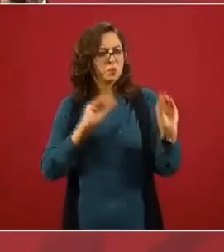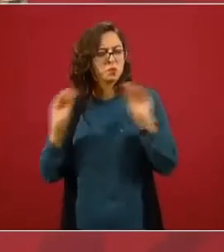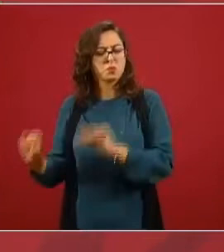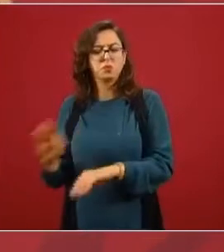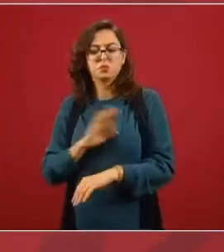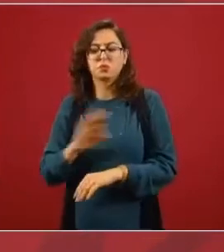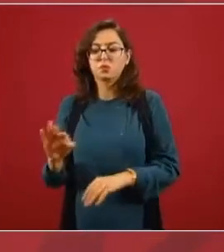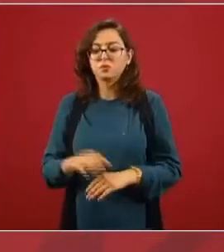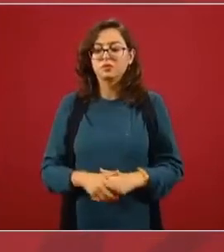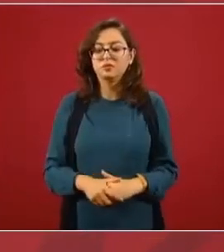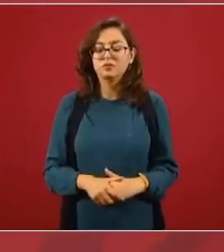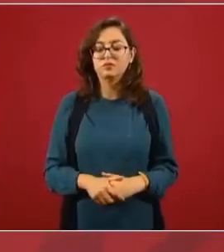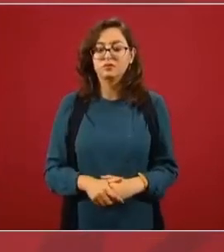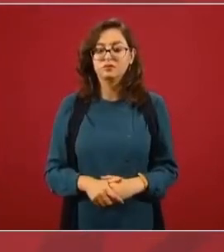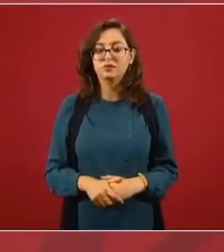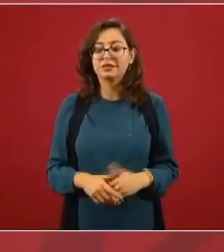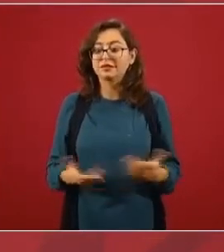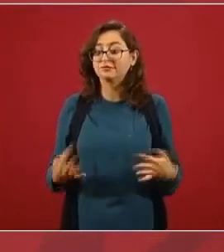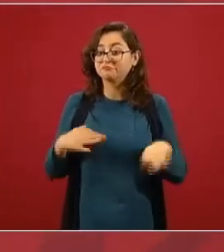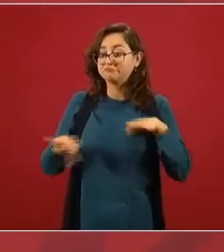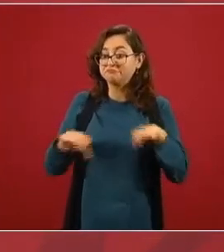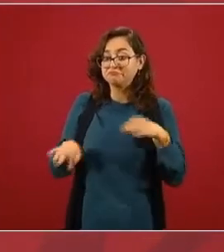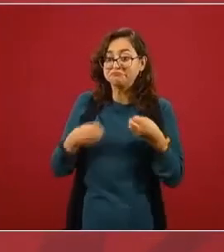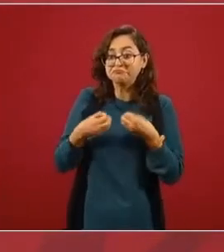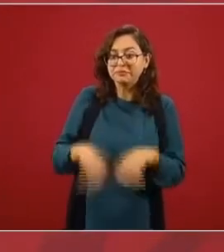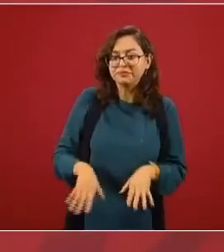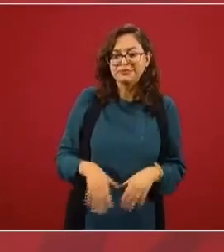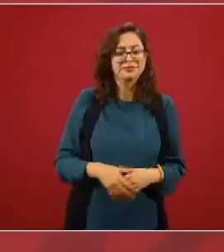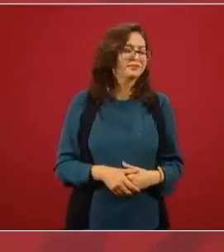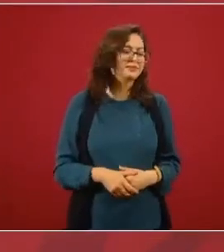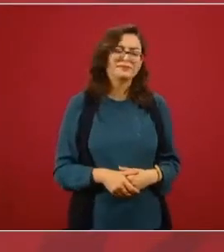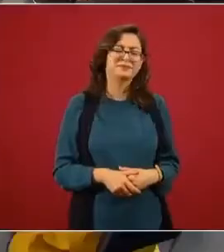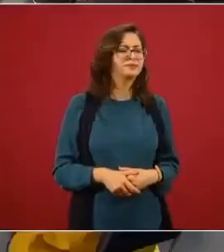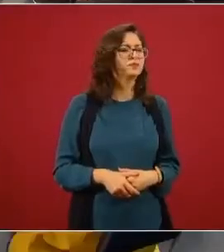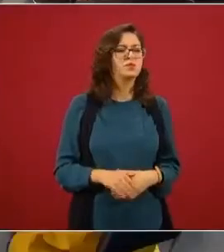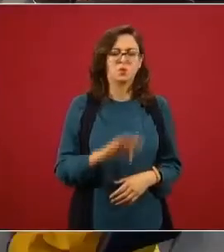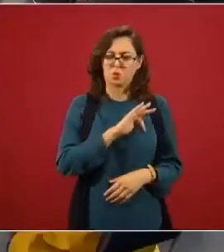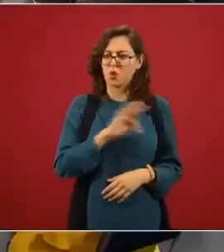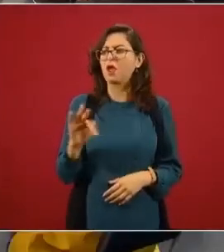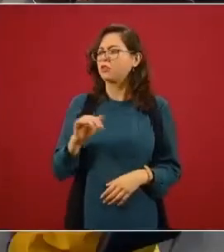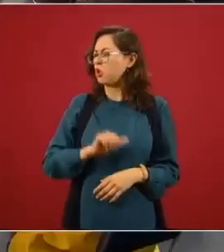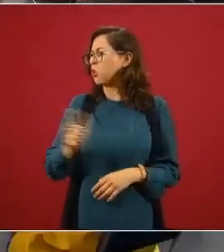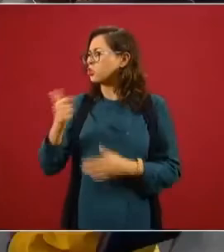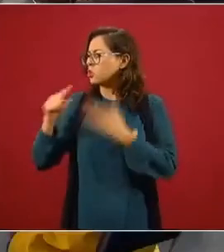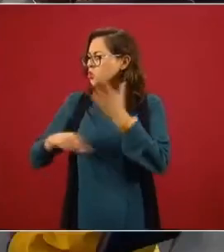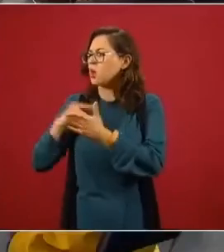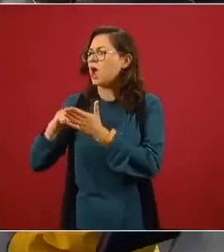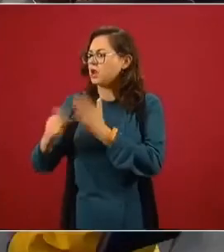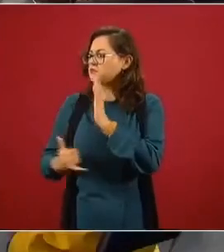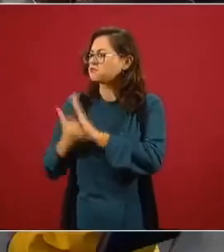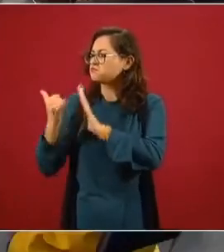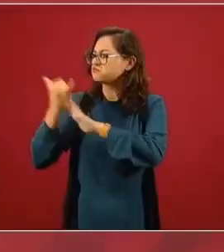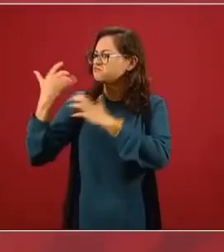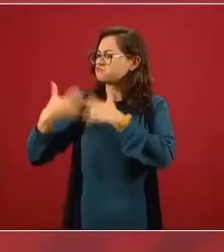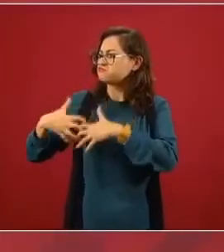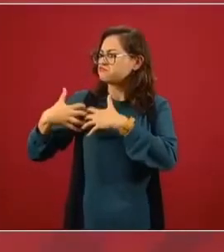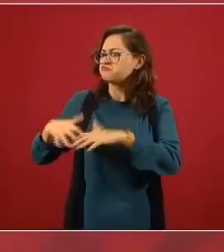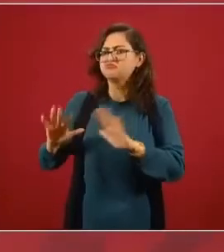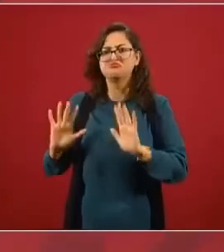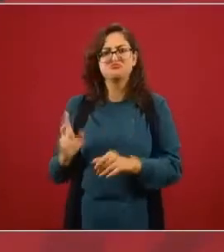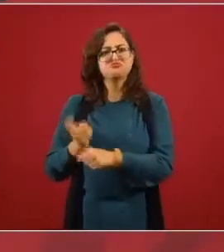Dicen, bueno, es que se pierden empleos. No, no, no. Se puede hacer en otro lado y se